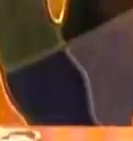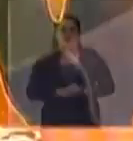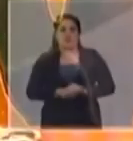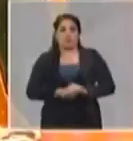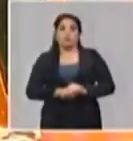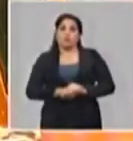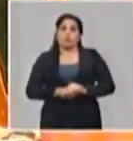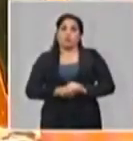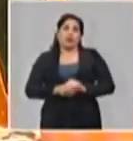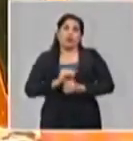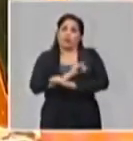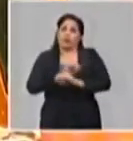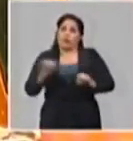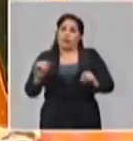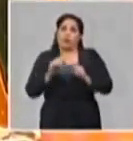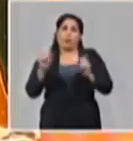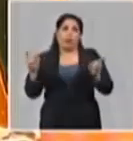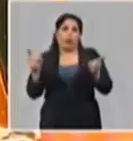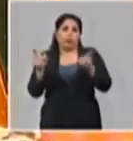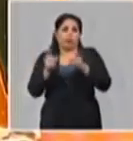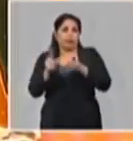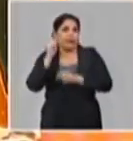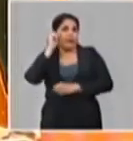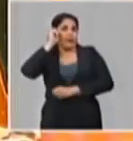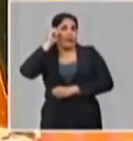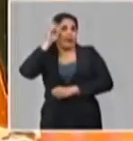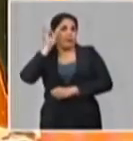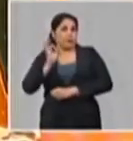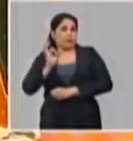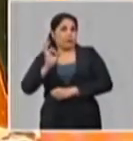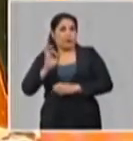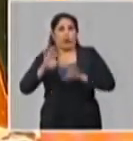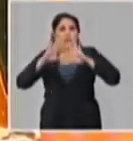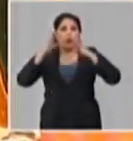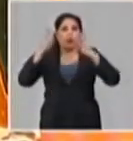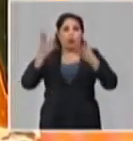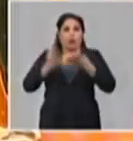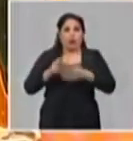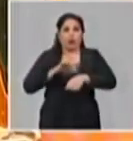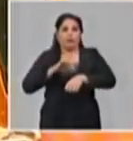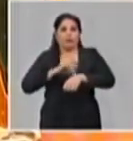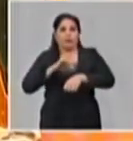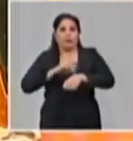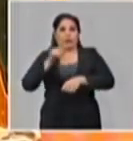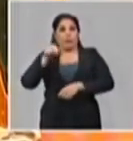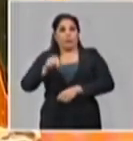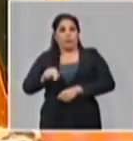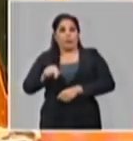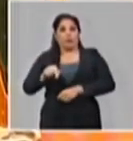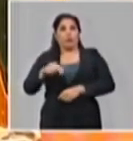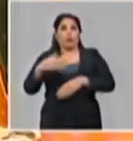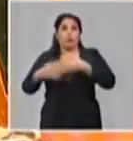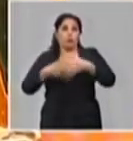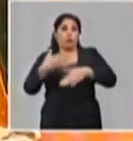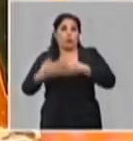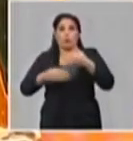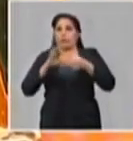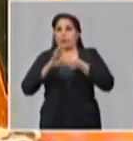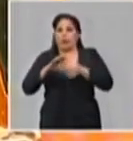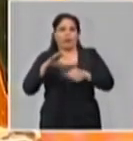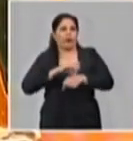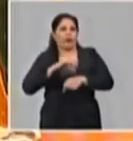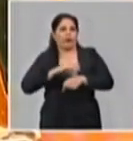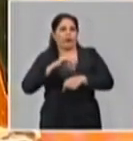Bueno, un compendio informativo que nos da una idea del aspecto global que ha alcanzado este fenómeno, la amenaza que representa